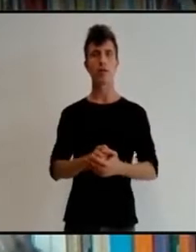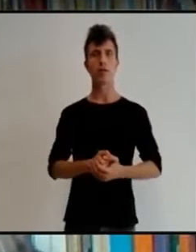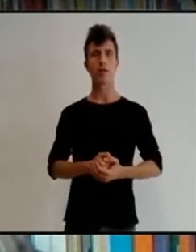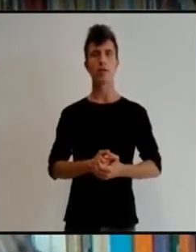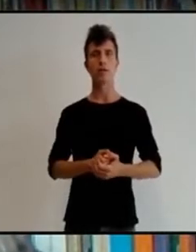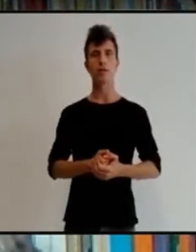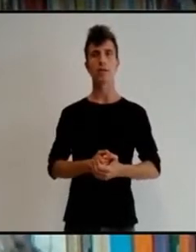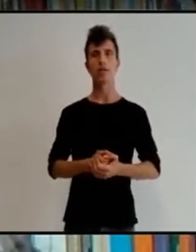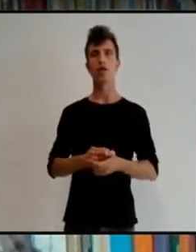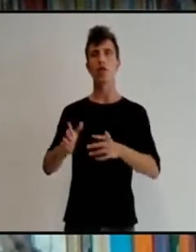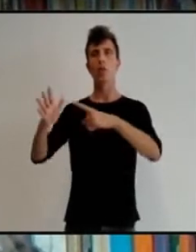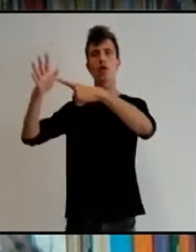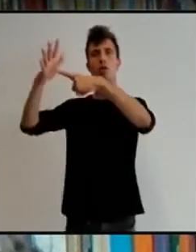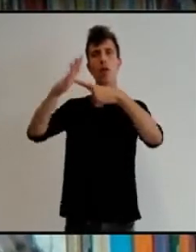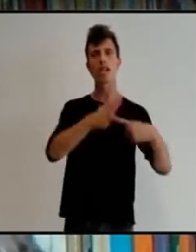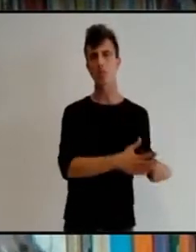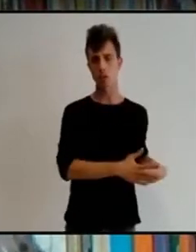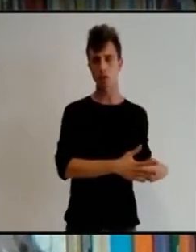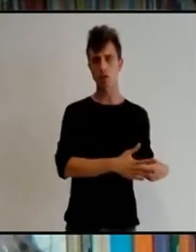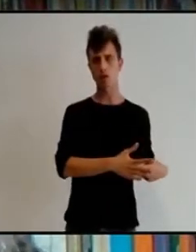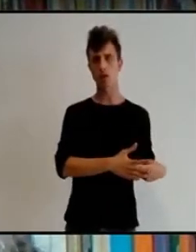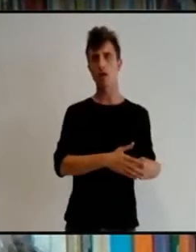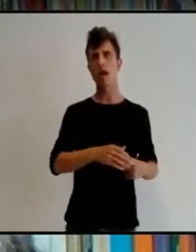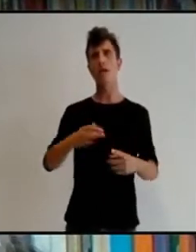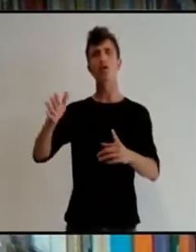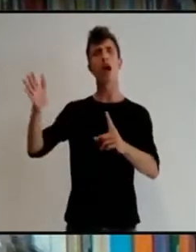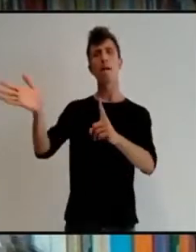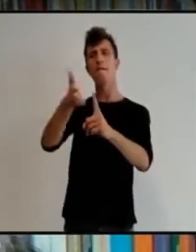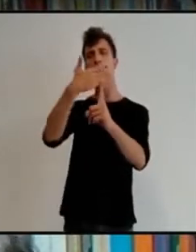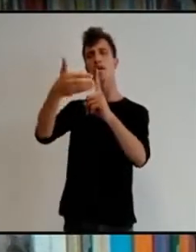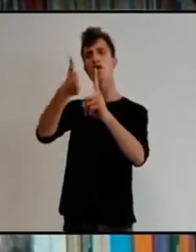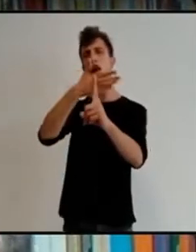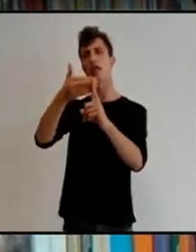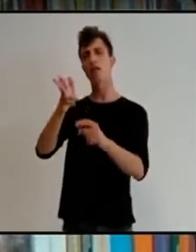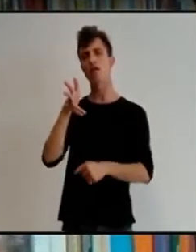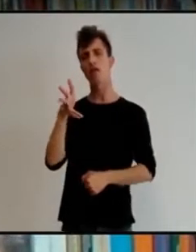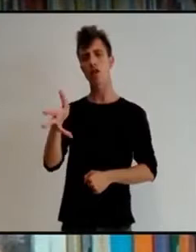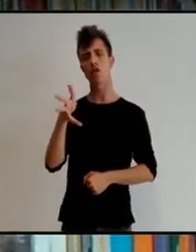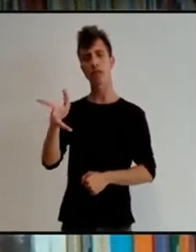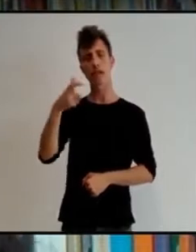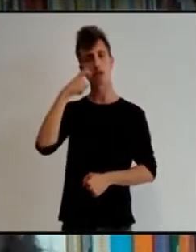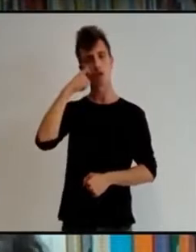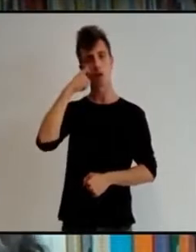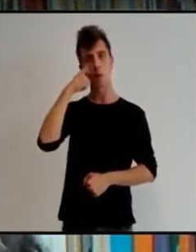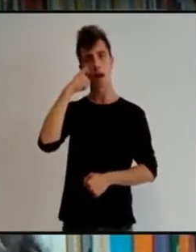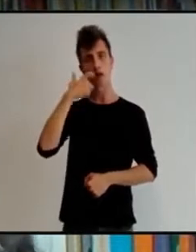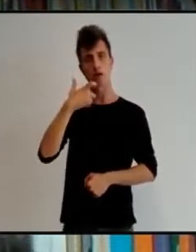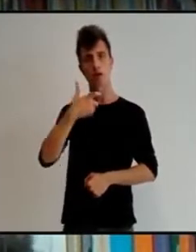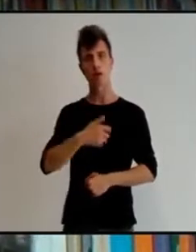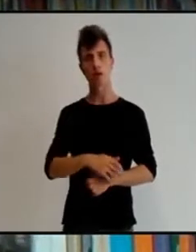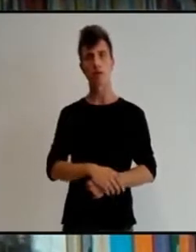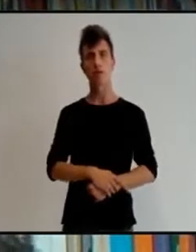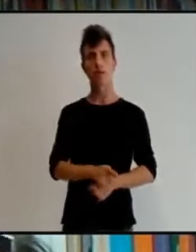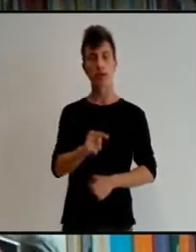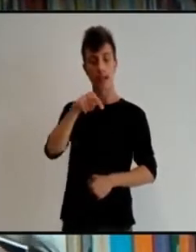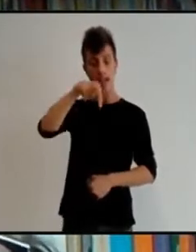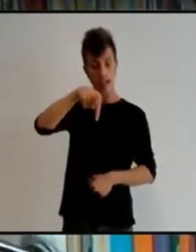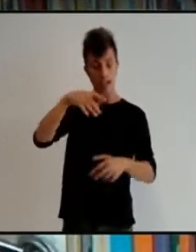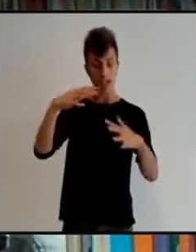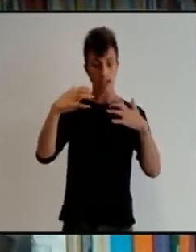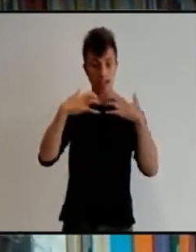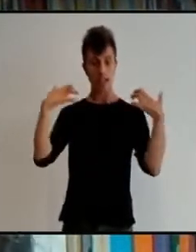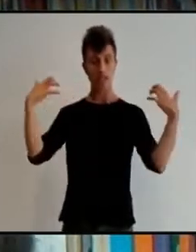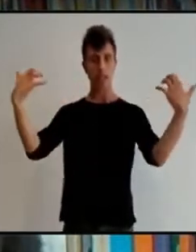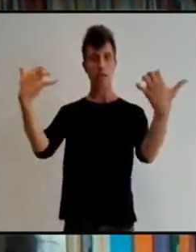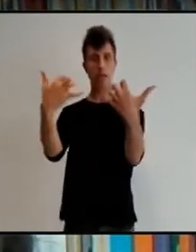es una profunda violación continuada de los derechos humanos. Y este pleno es un